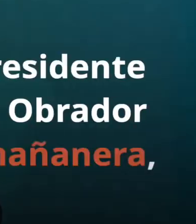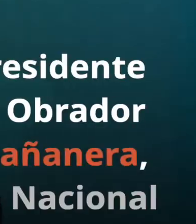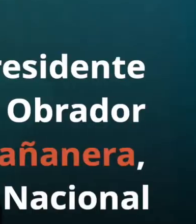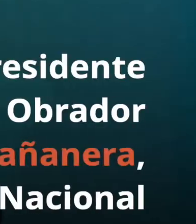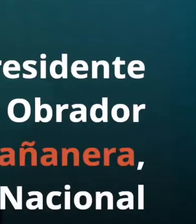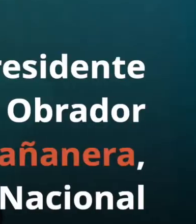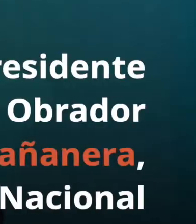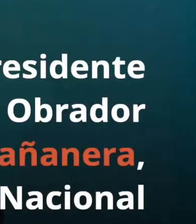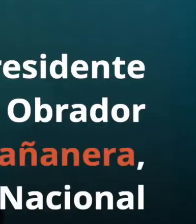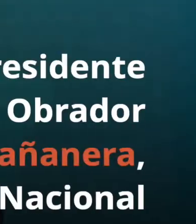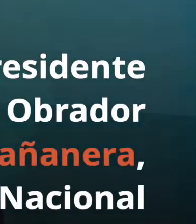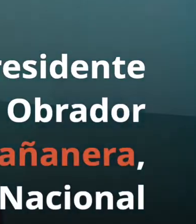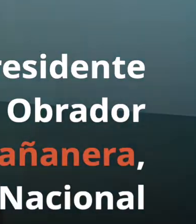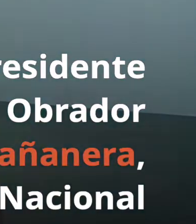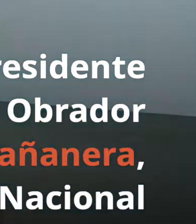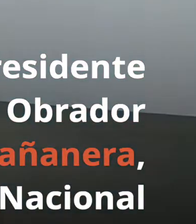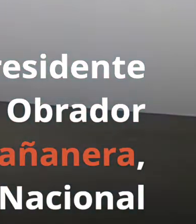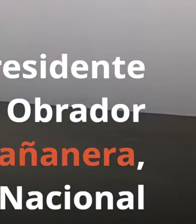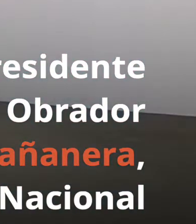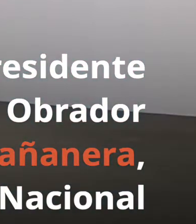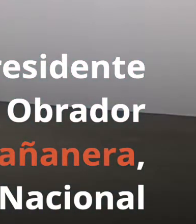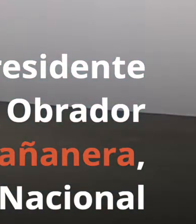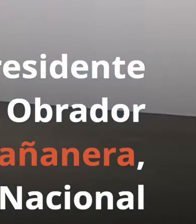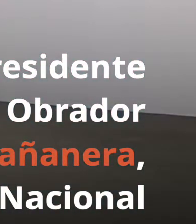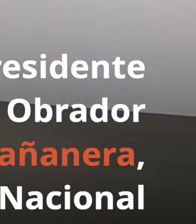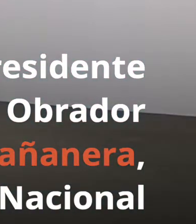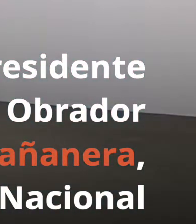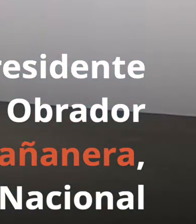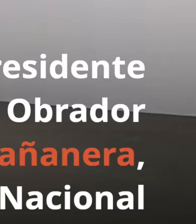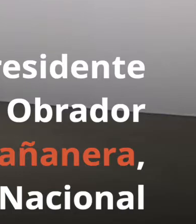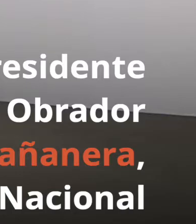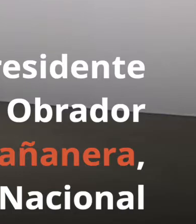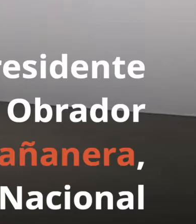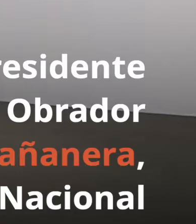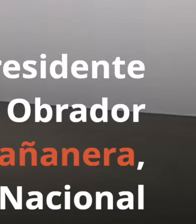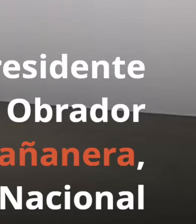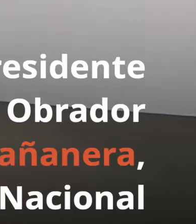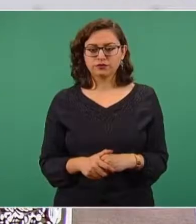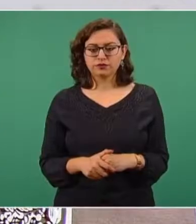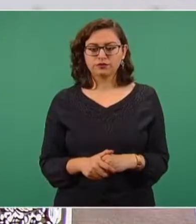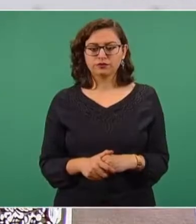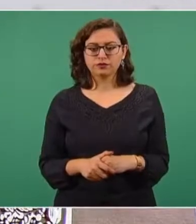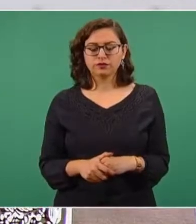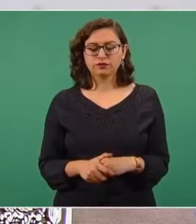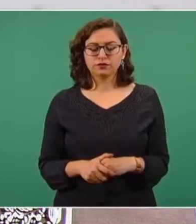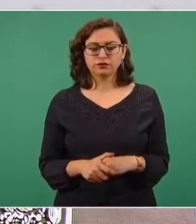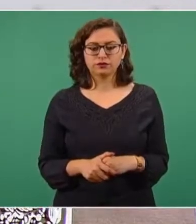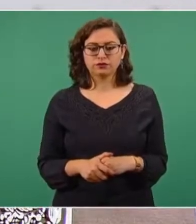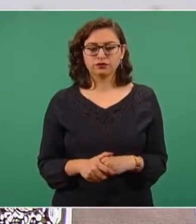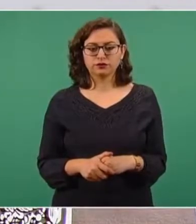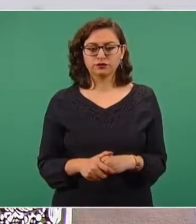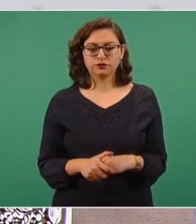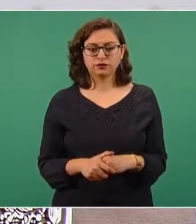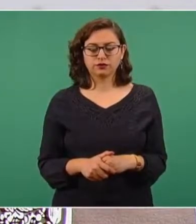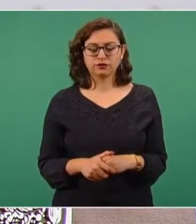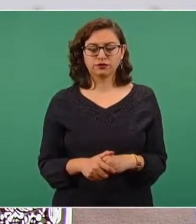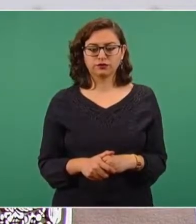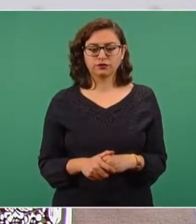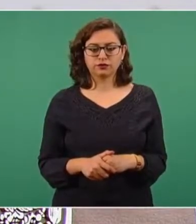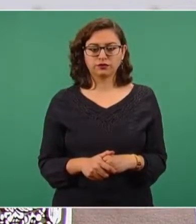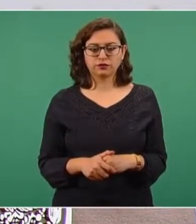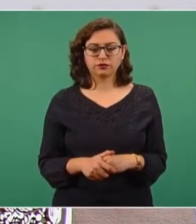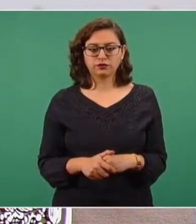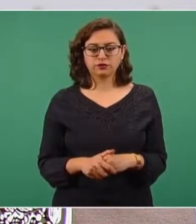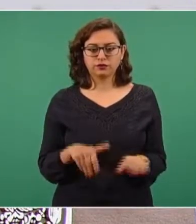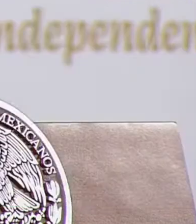¿Qué va a Va a estar en